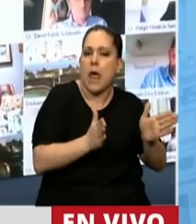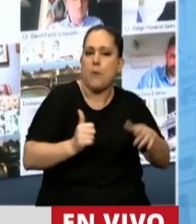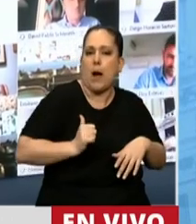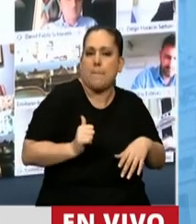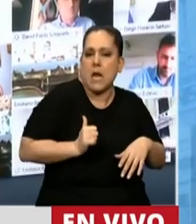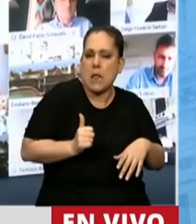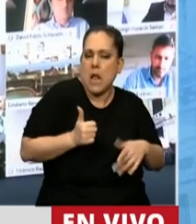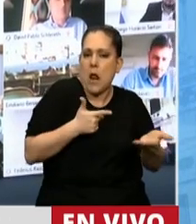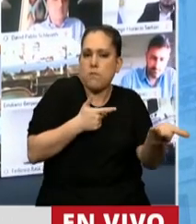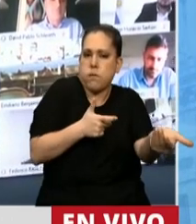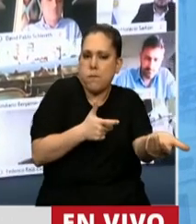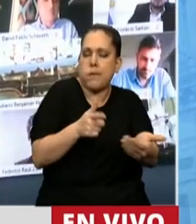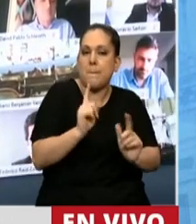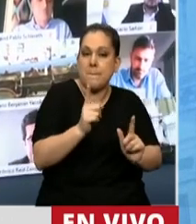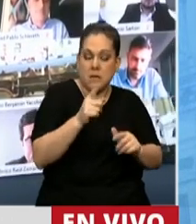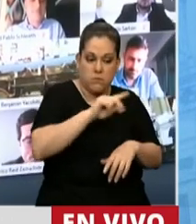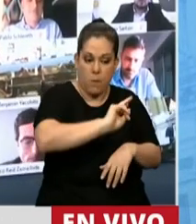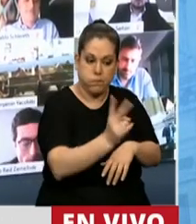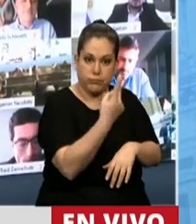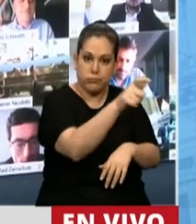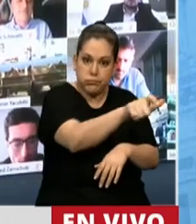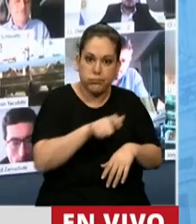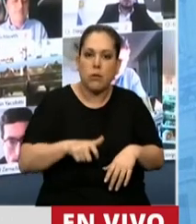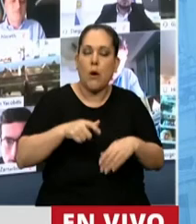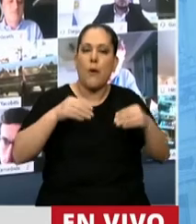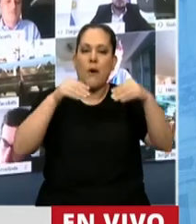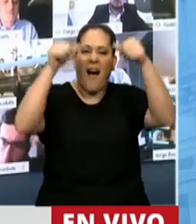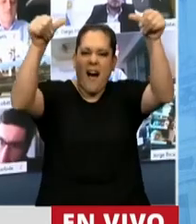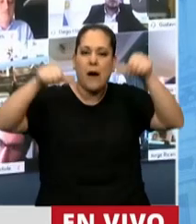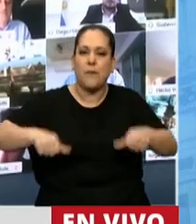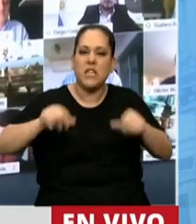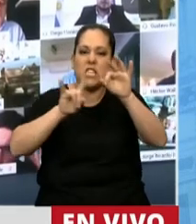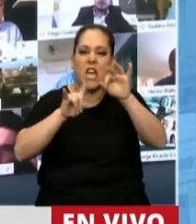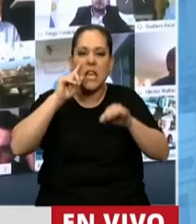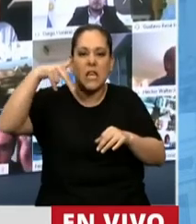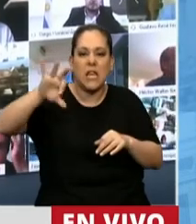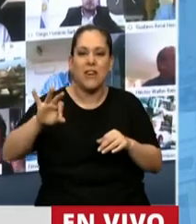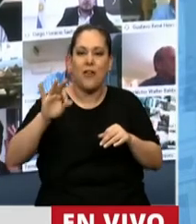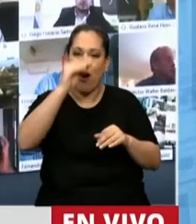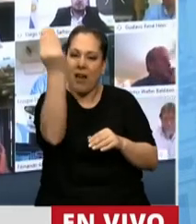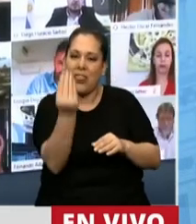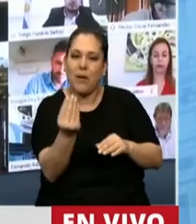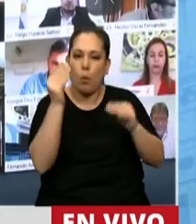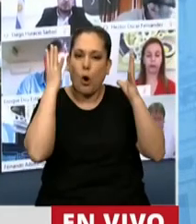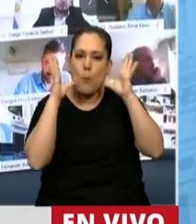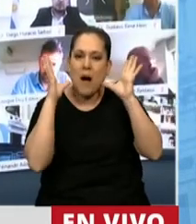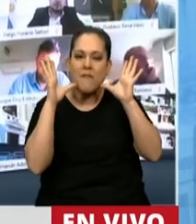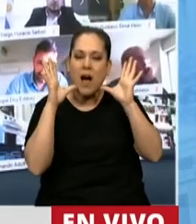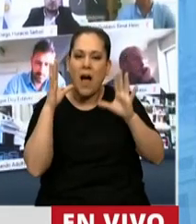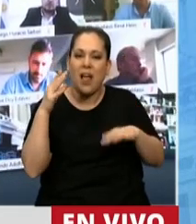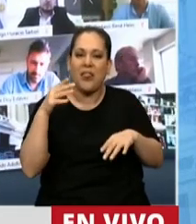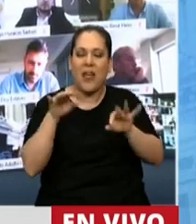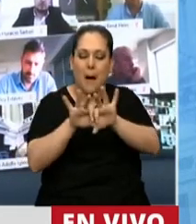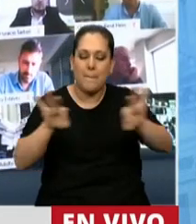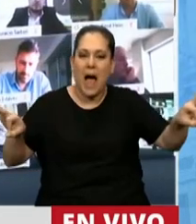le tiraron sobre sus cadáveres el afiche de Quino donde está Mafalda señalando el